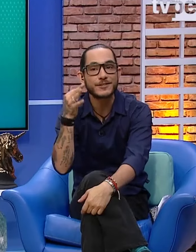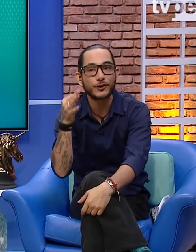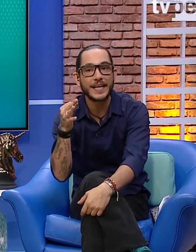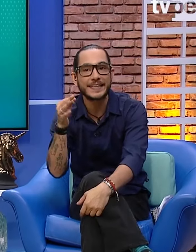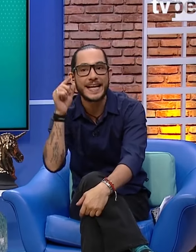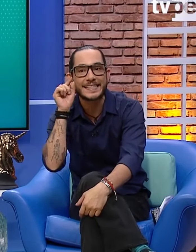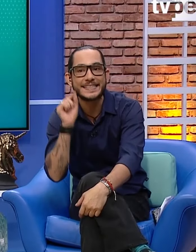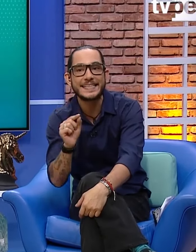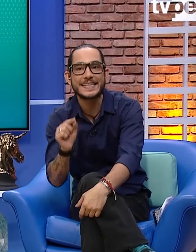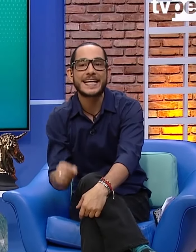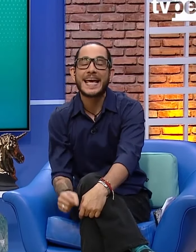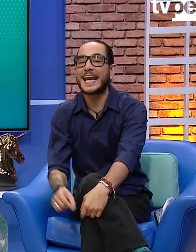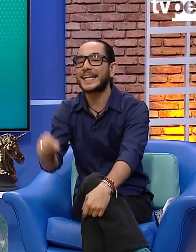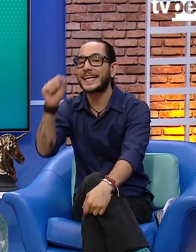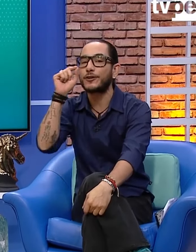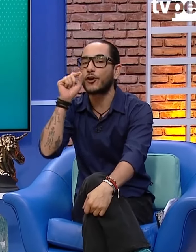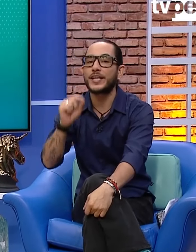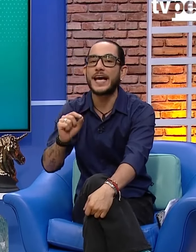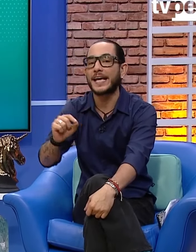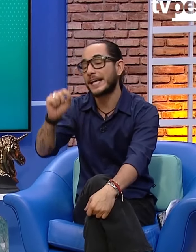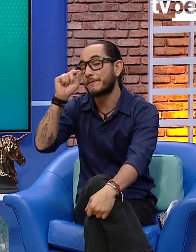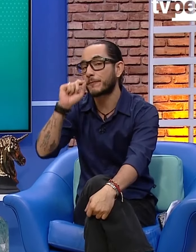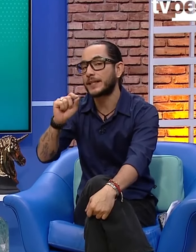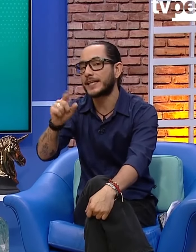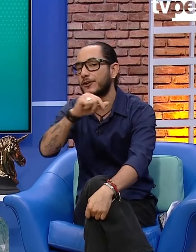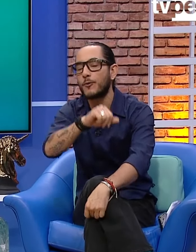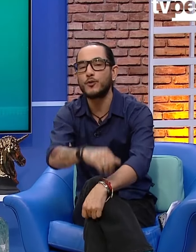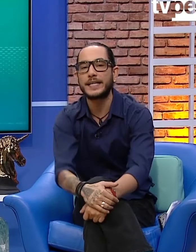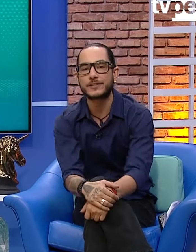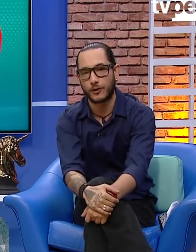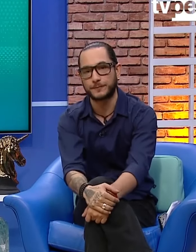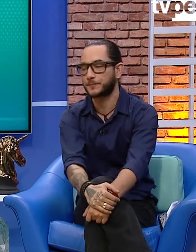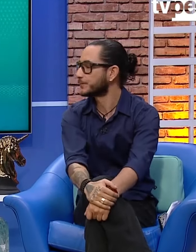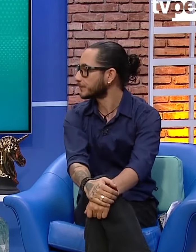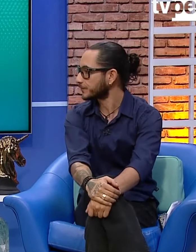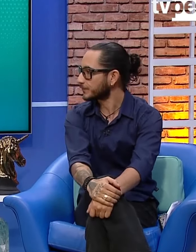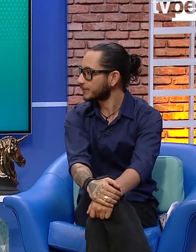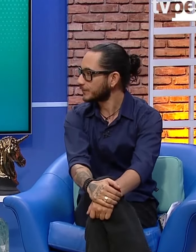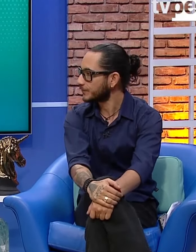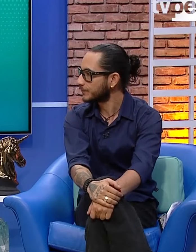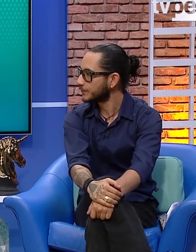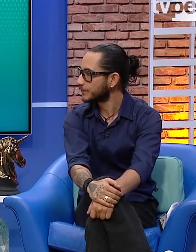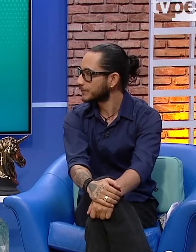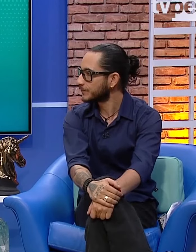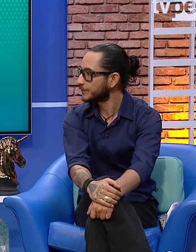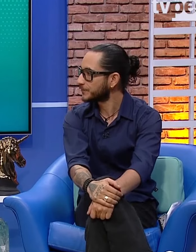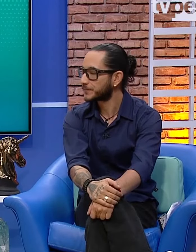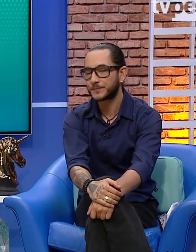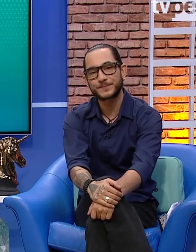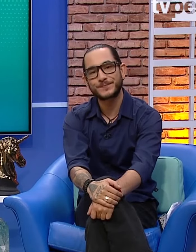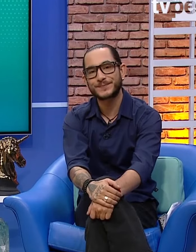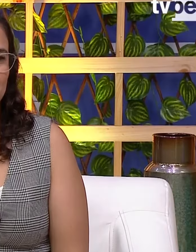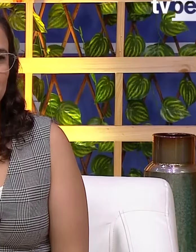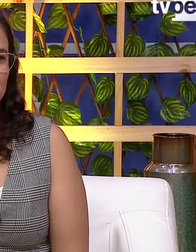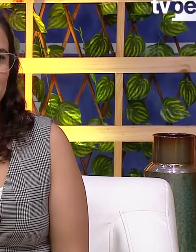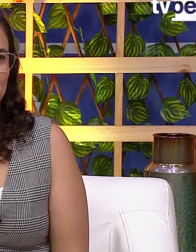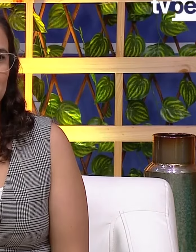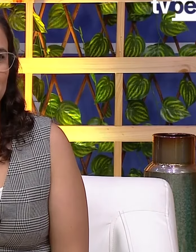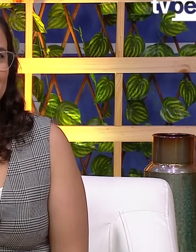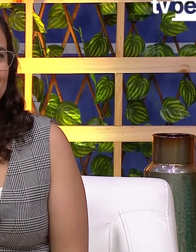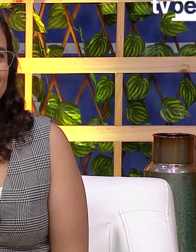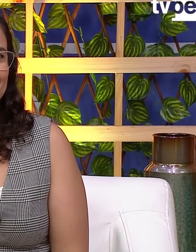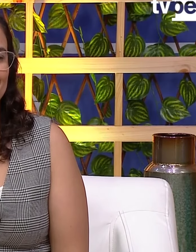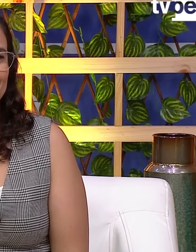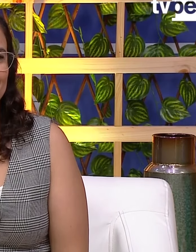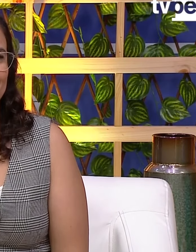Internacional de las Niñas en la Tecnología, en Informática y Comunicación. Bueno, y para ello estamos con Luisa Martínez Cornejo, Oficial de